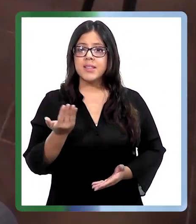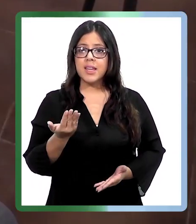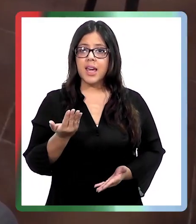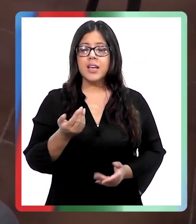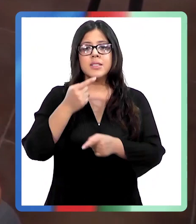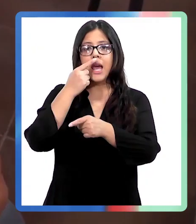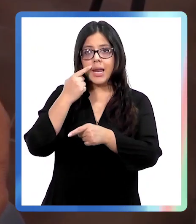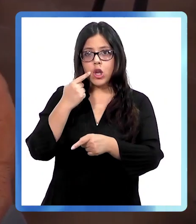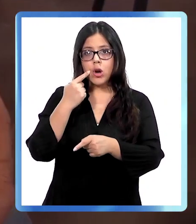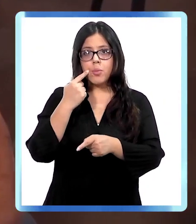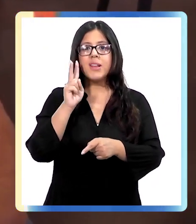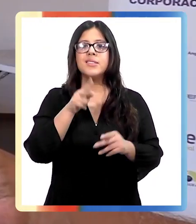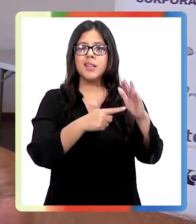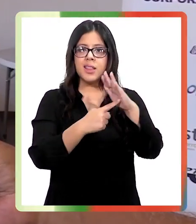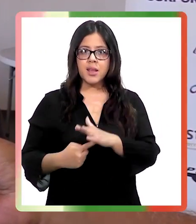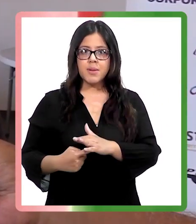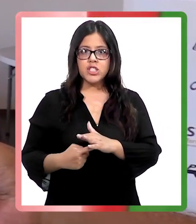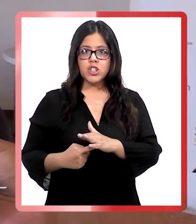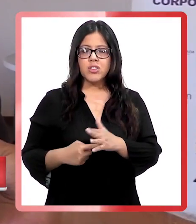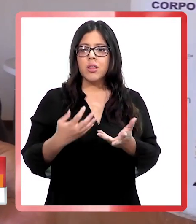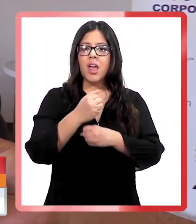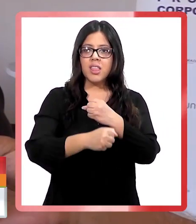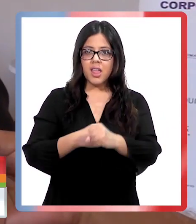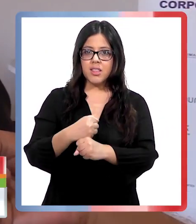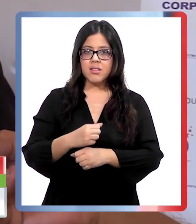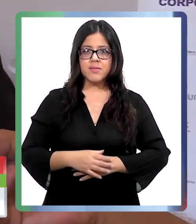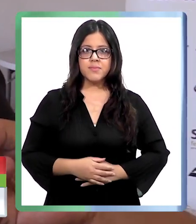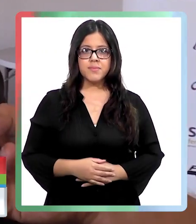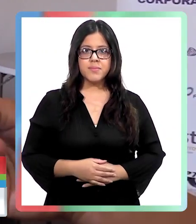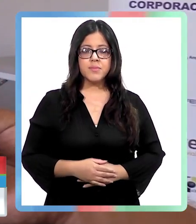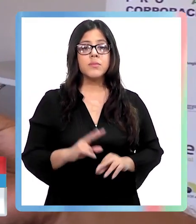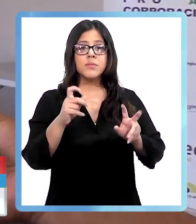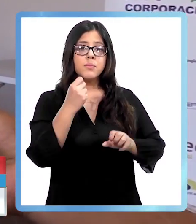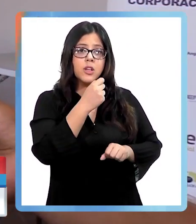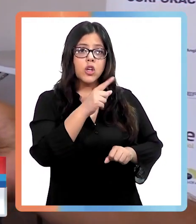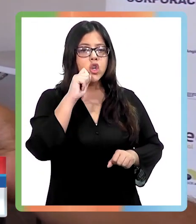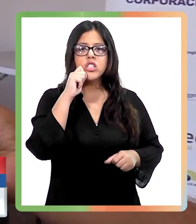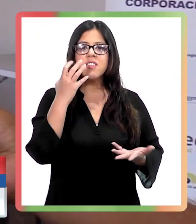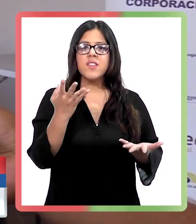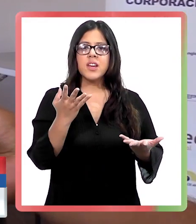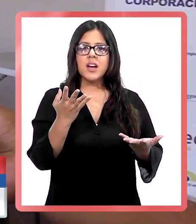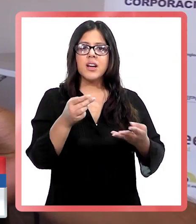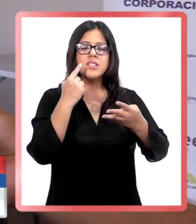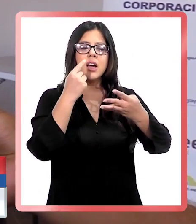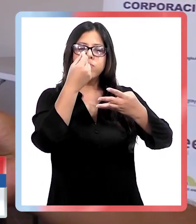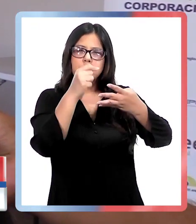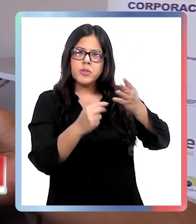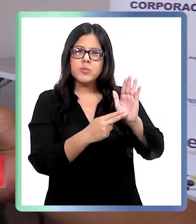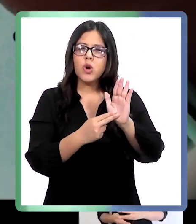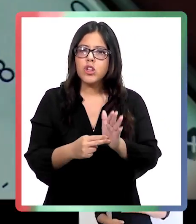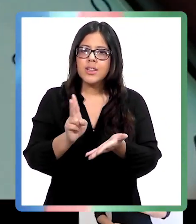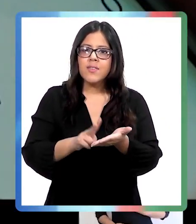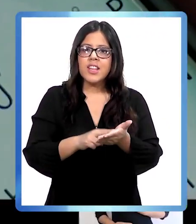discriminación de rango etario. A veces las denuncias no logran medir lo que realmente ocurre en los hogares, en los colegios y en